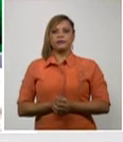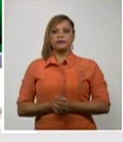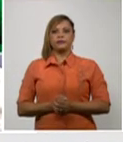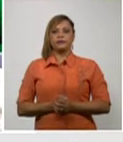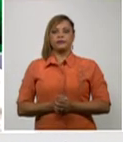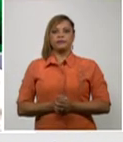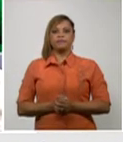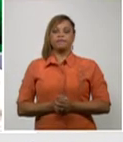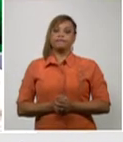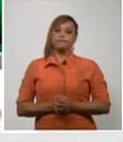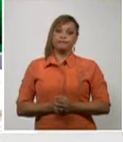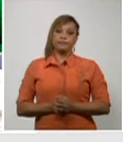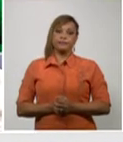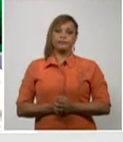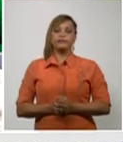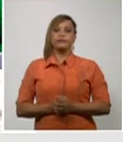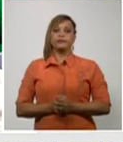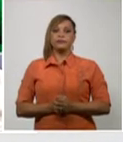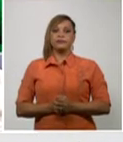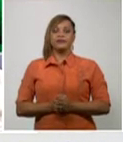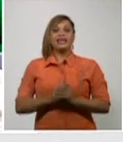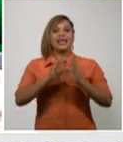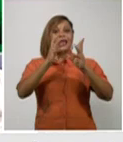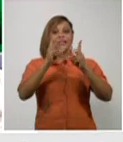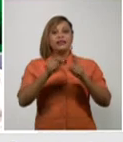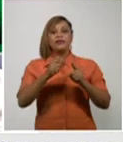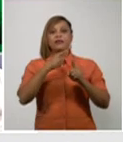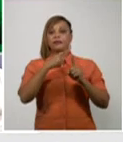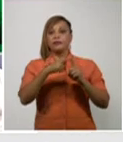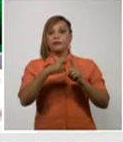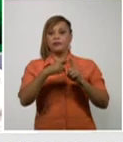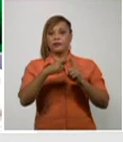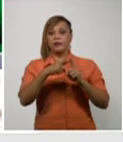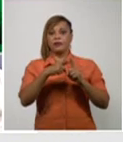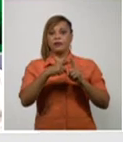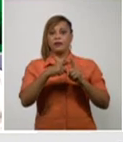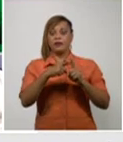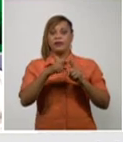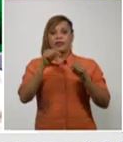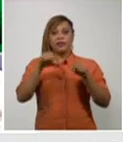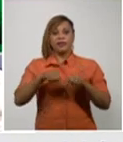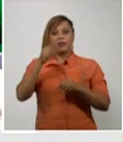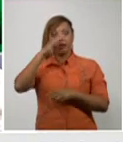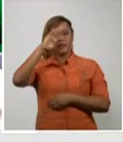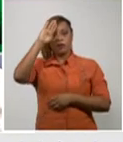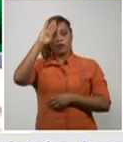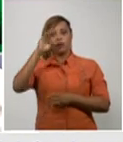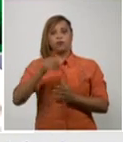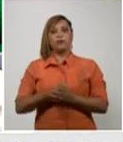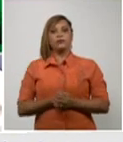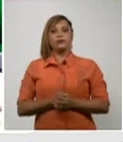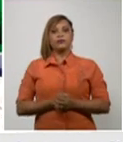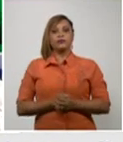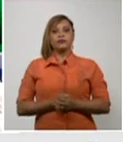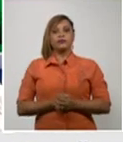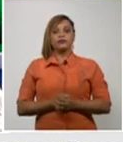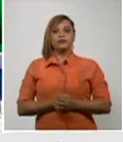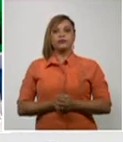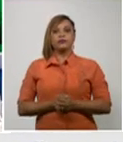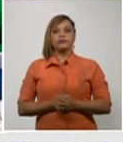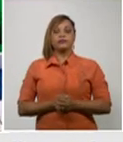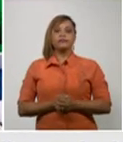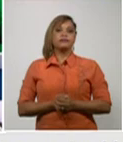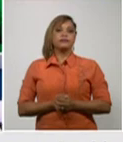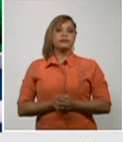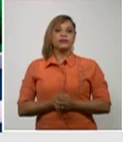alarmante la cifra de casos autóctonos la cifra de casos que tienen que ver